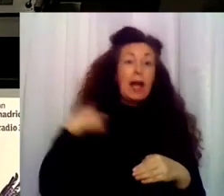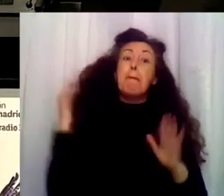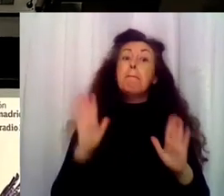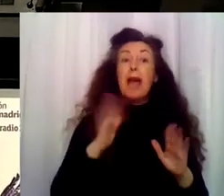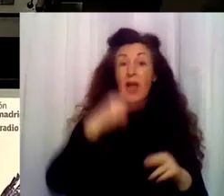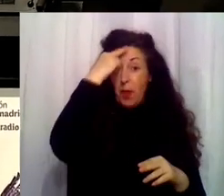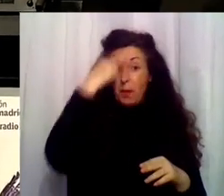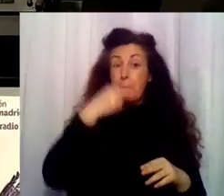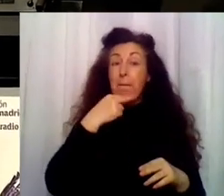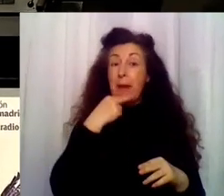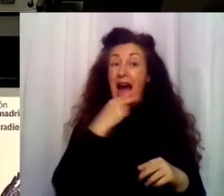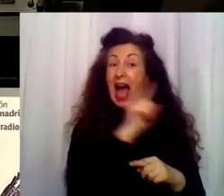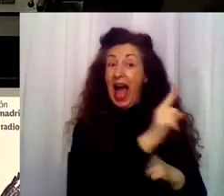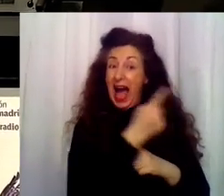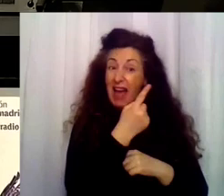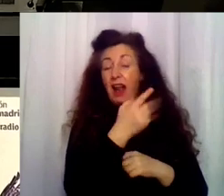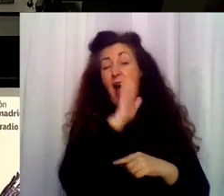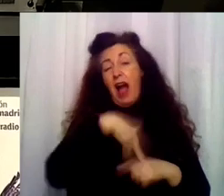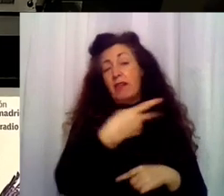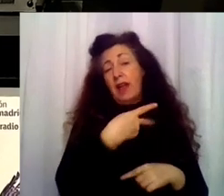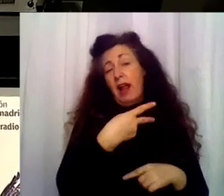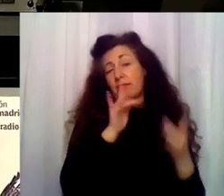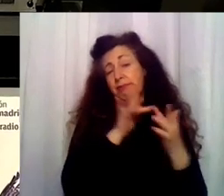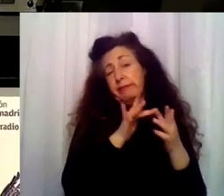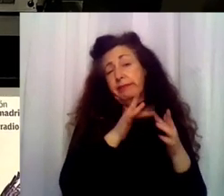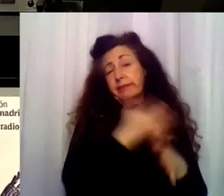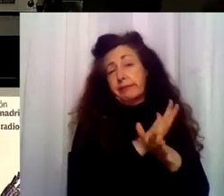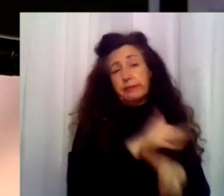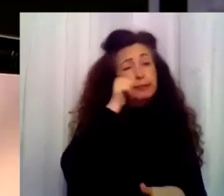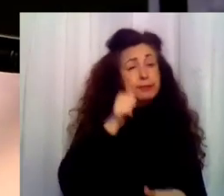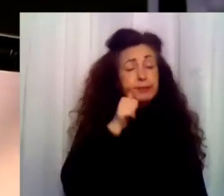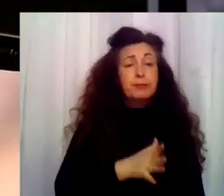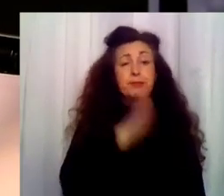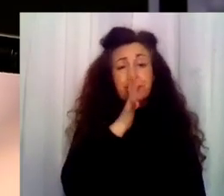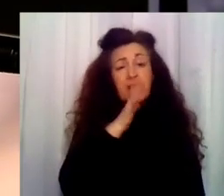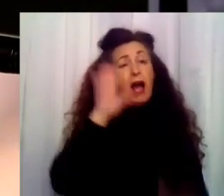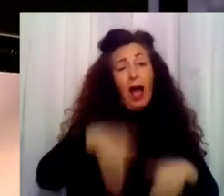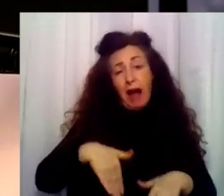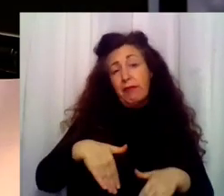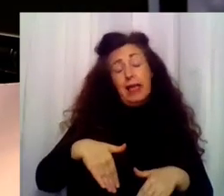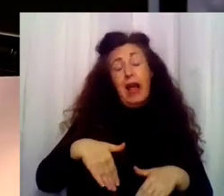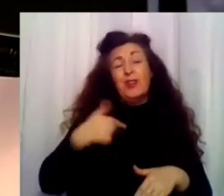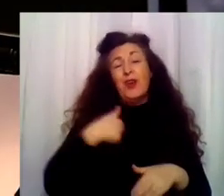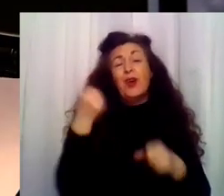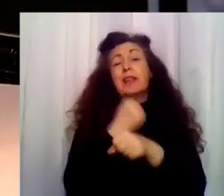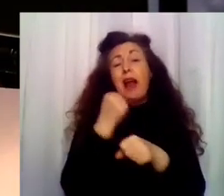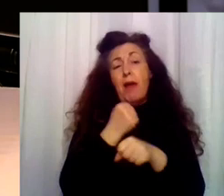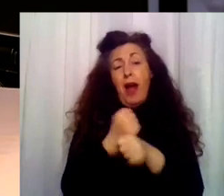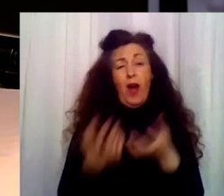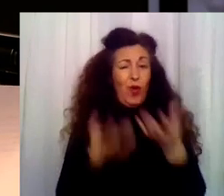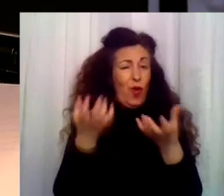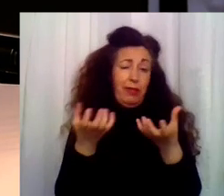Humus, me quedé preñada y el negocio que hice fue otro, ¿me comprendes? Más o menos. Pues nada, hija, que yo vivo del jamón, ¿sabes?